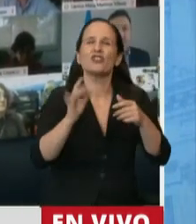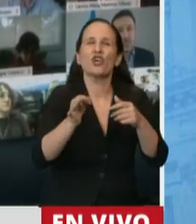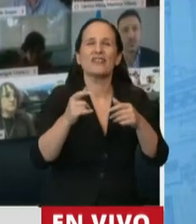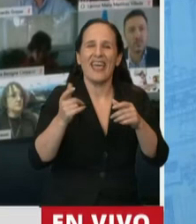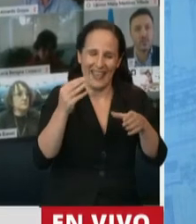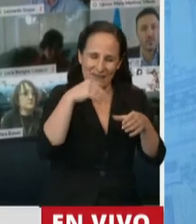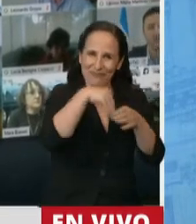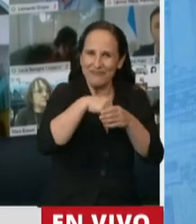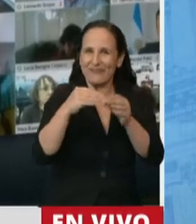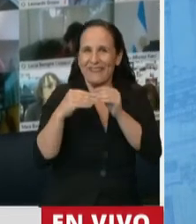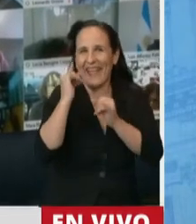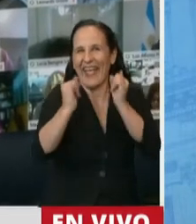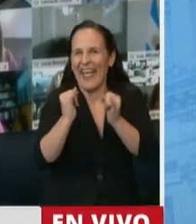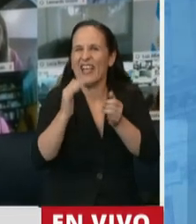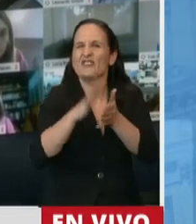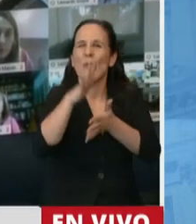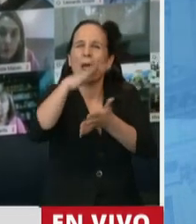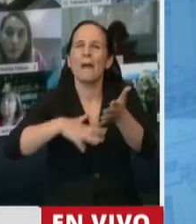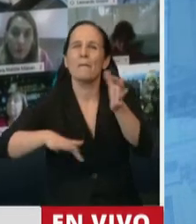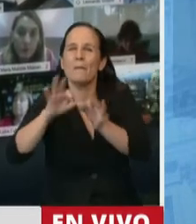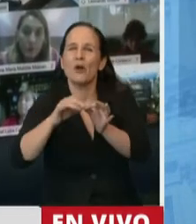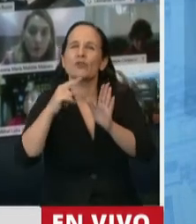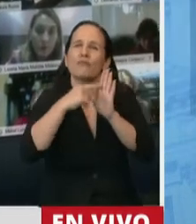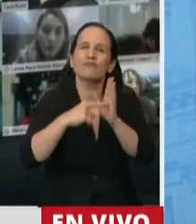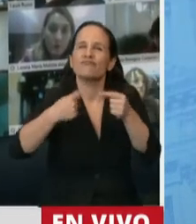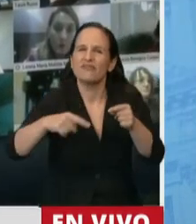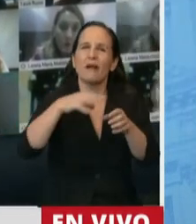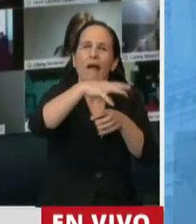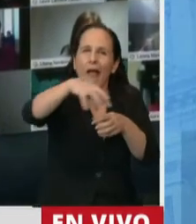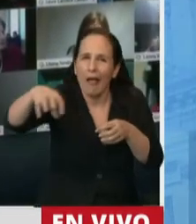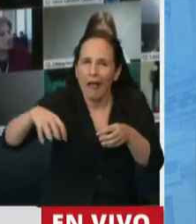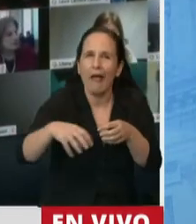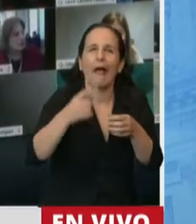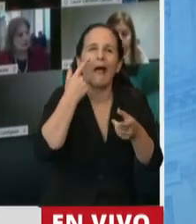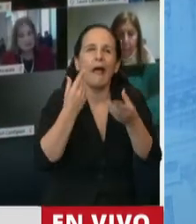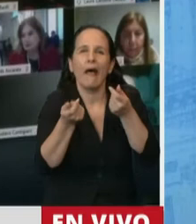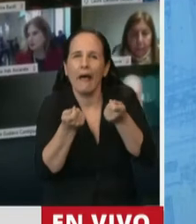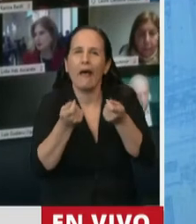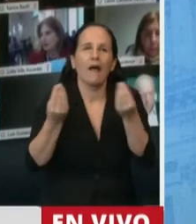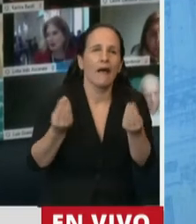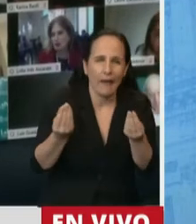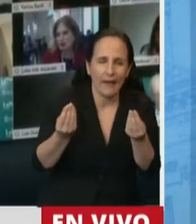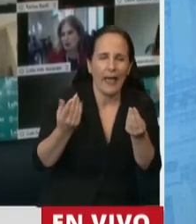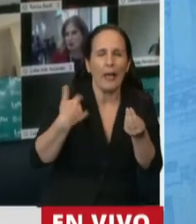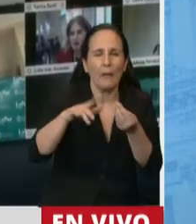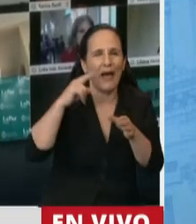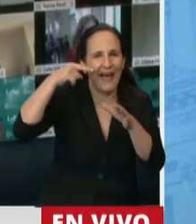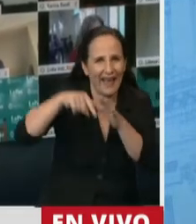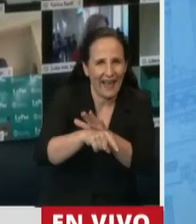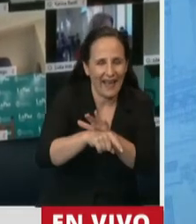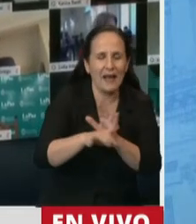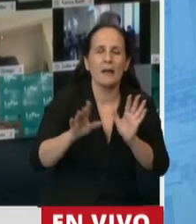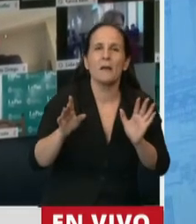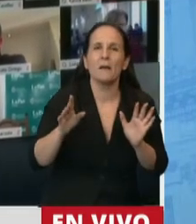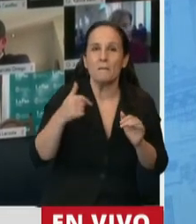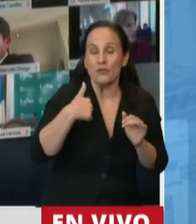del contenido. de cada uno de los institutos que se regulan en este dictamen de mayoría.